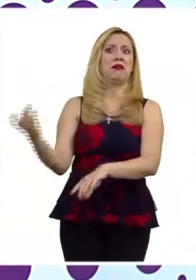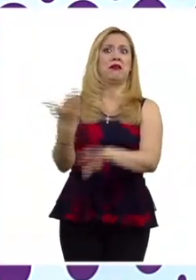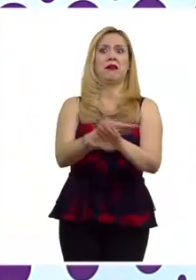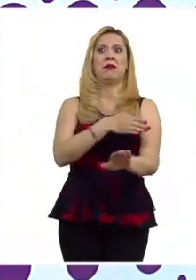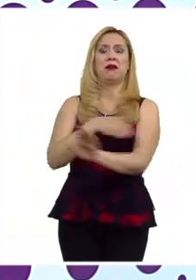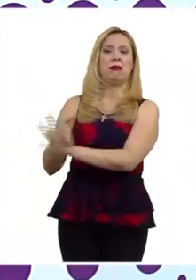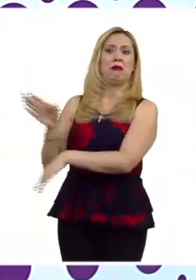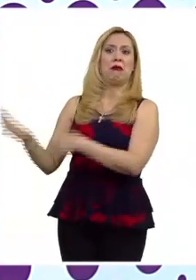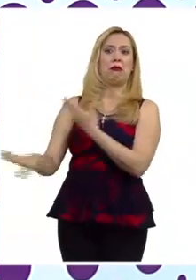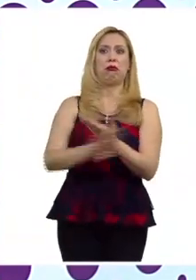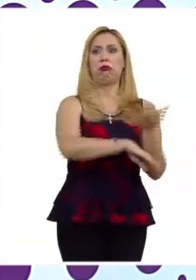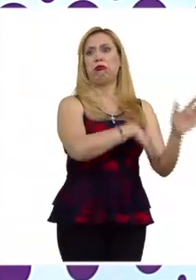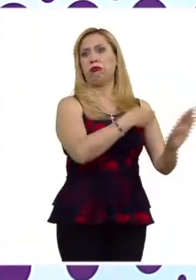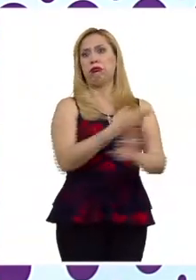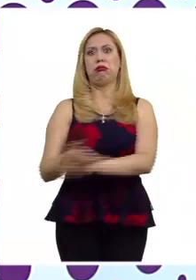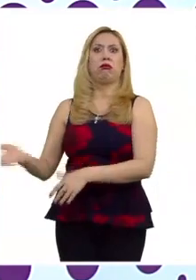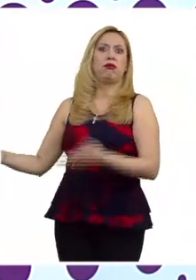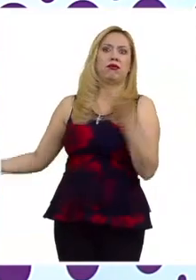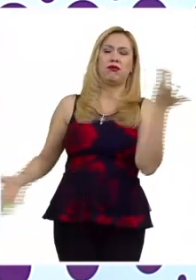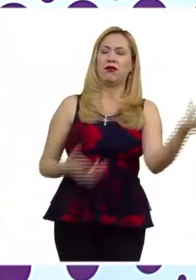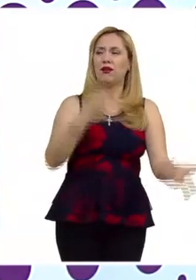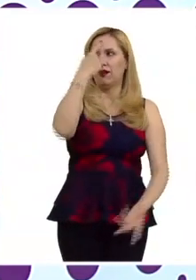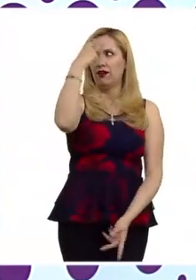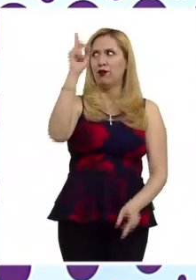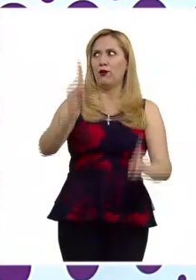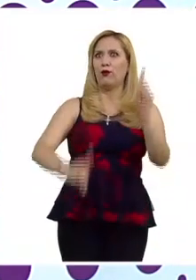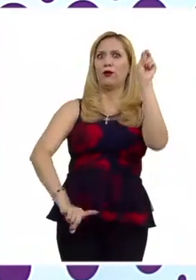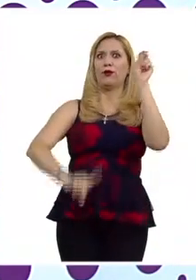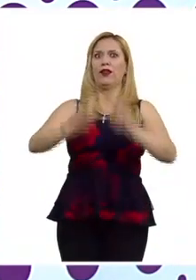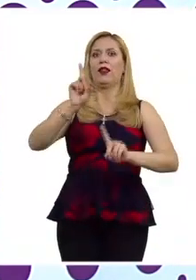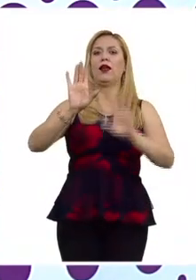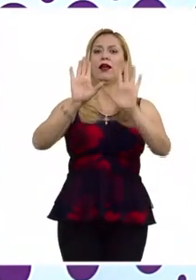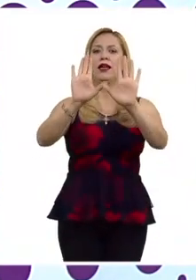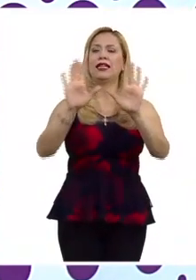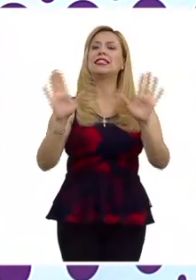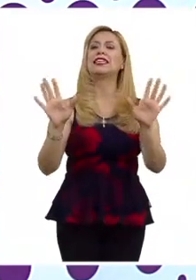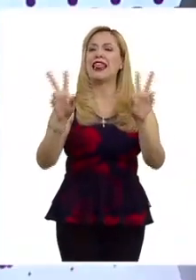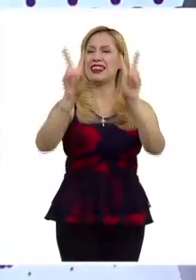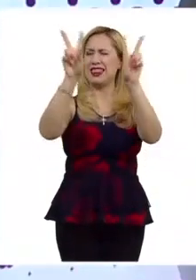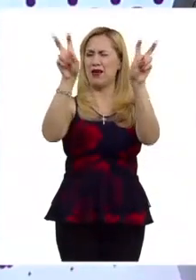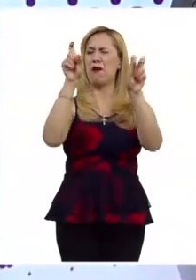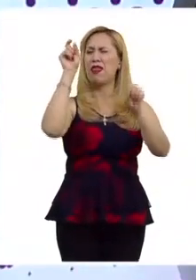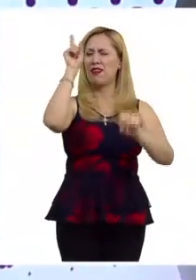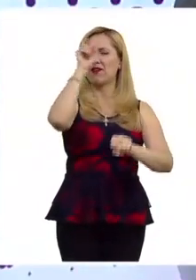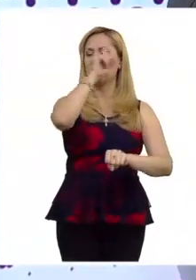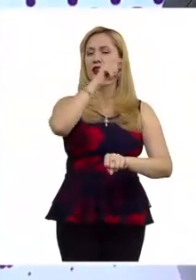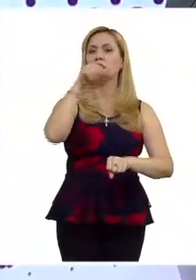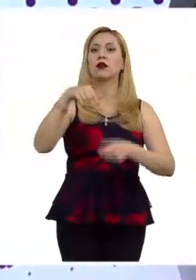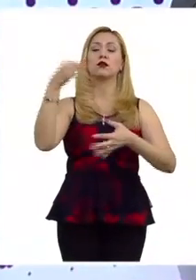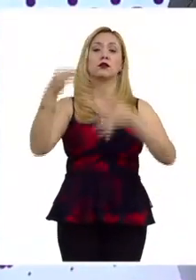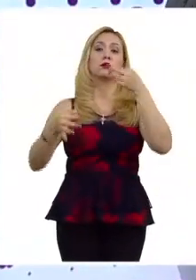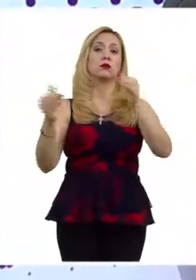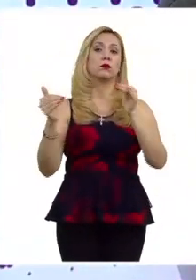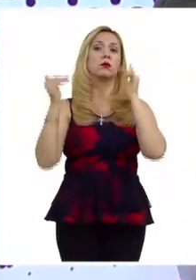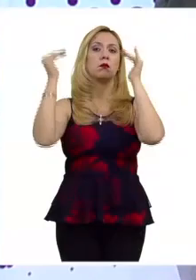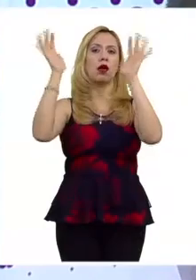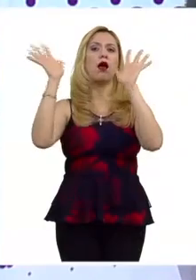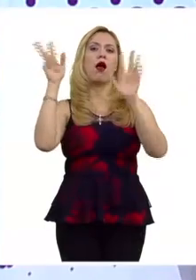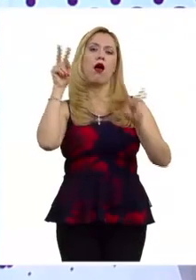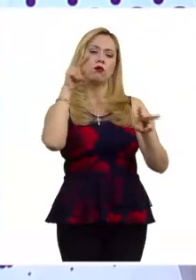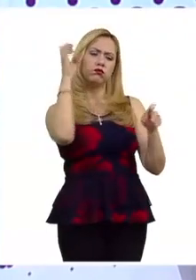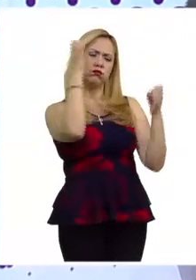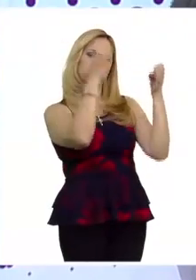O sea, había ciertas dudas, pero es evidente que estamos entrando al tema, y nuestro Tribunal Constitucional lo está haciendo de manera